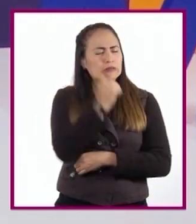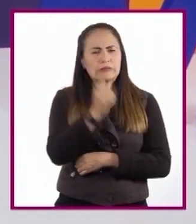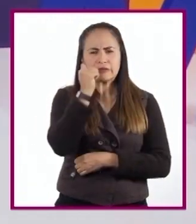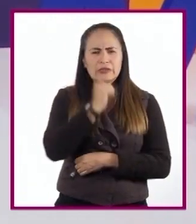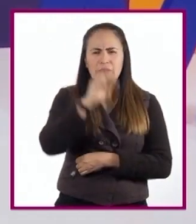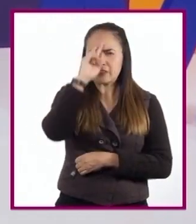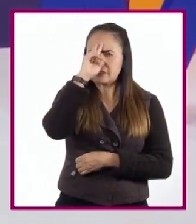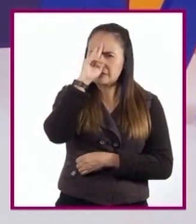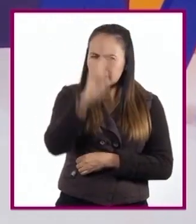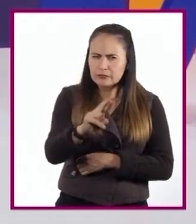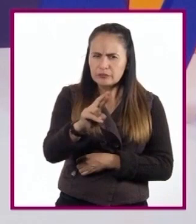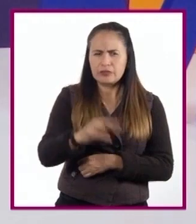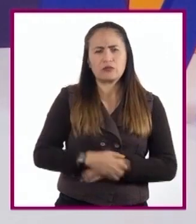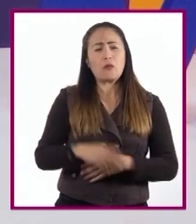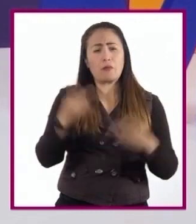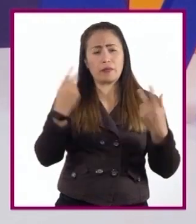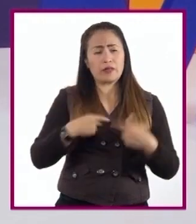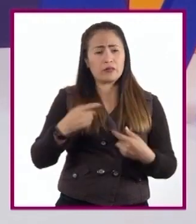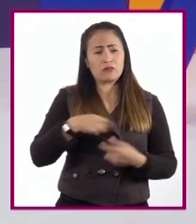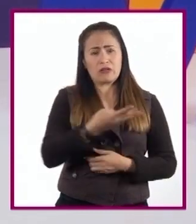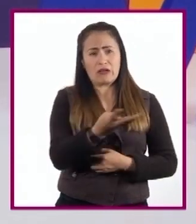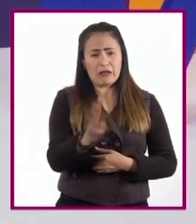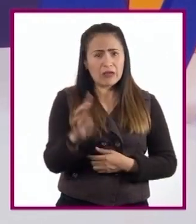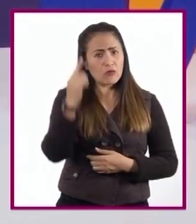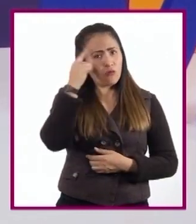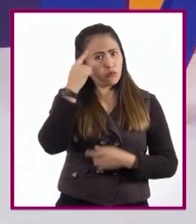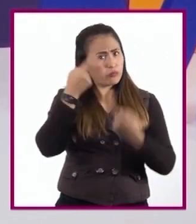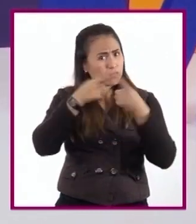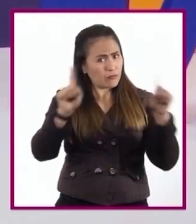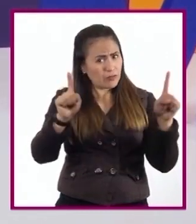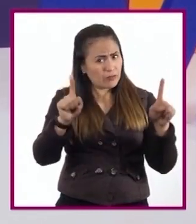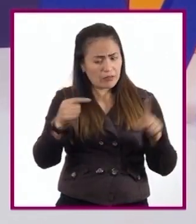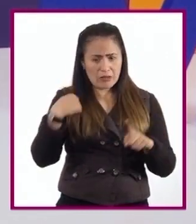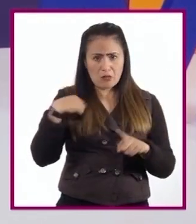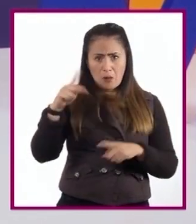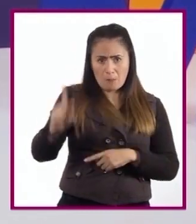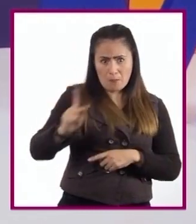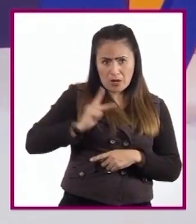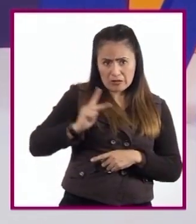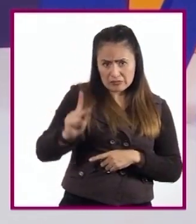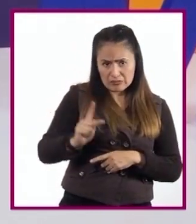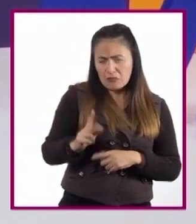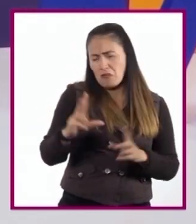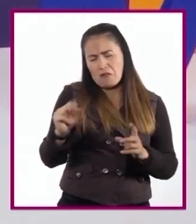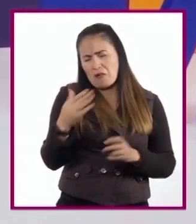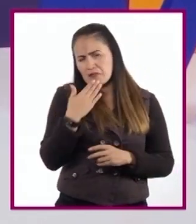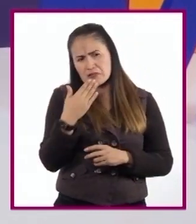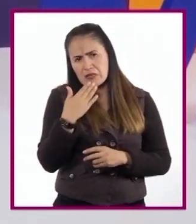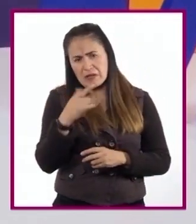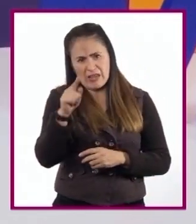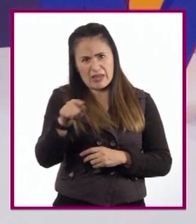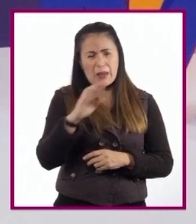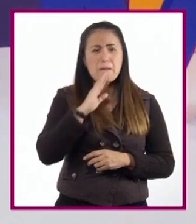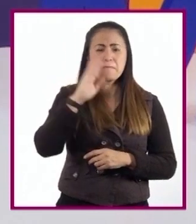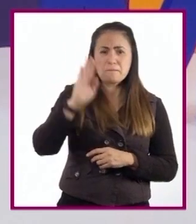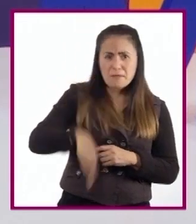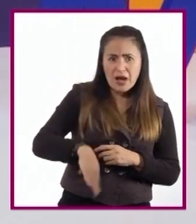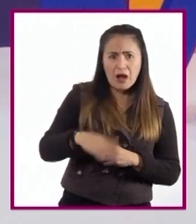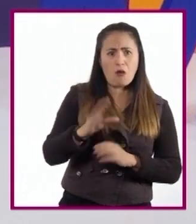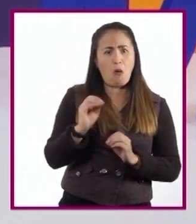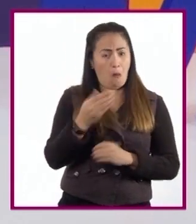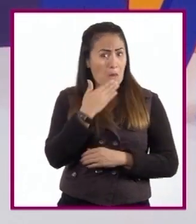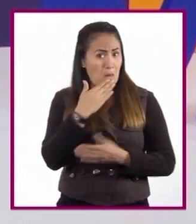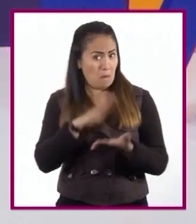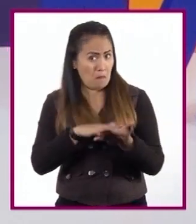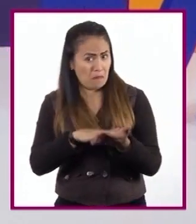el hecho de que otras personas piensen diferente, a nosotros no las hace mejores ni peores. Gran